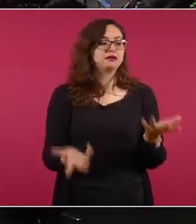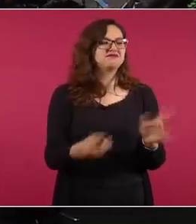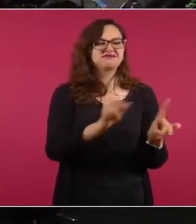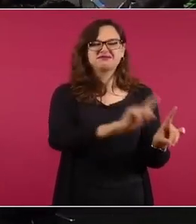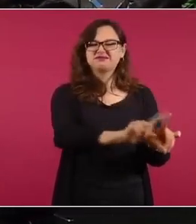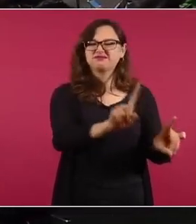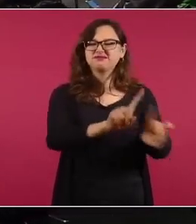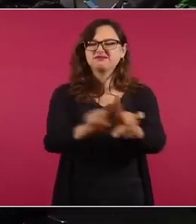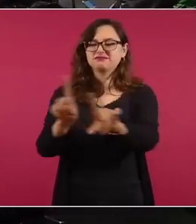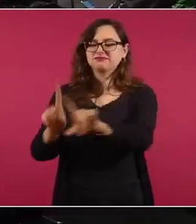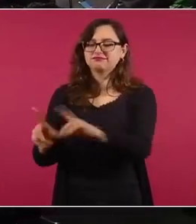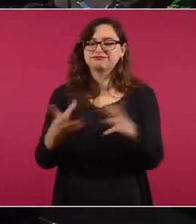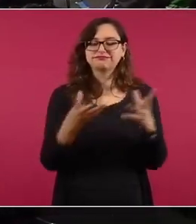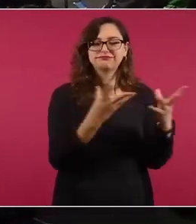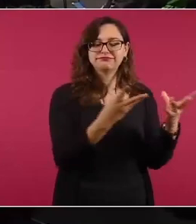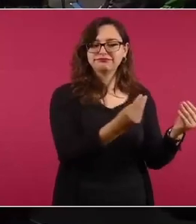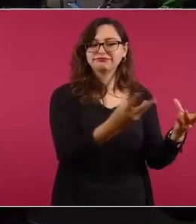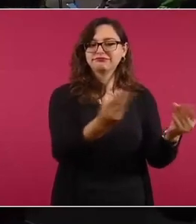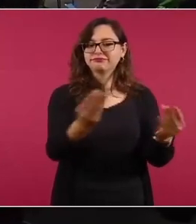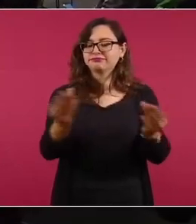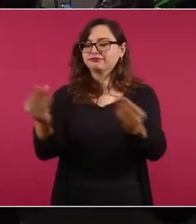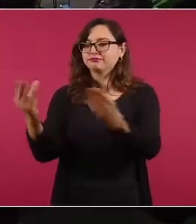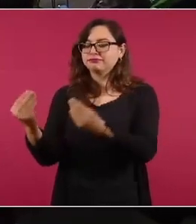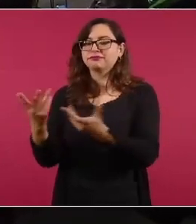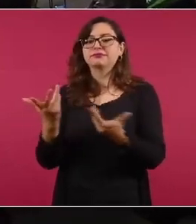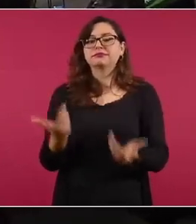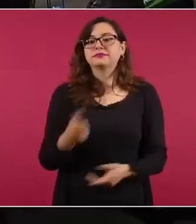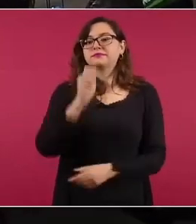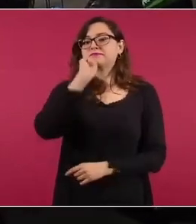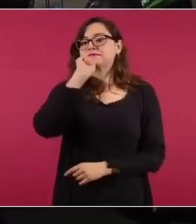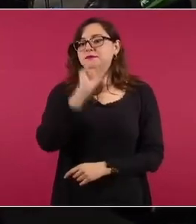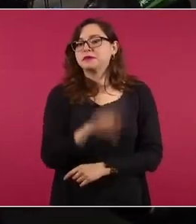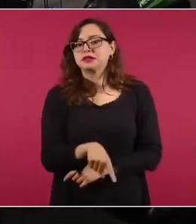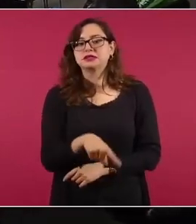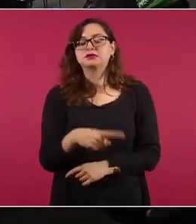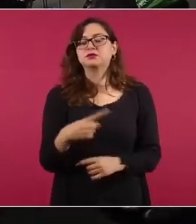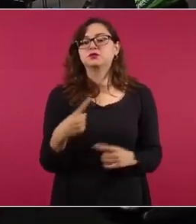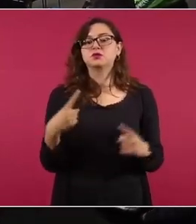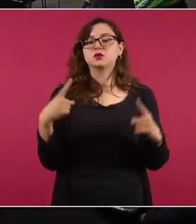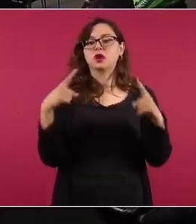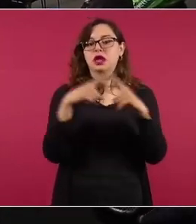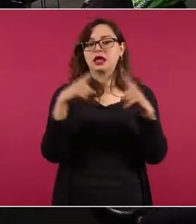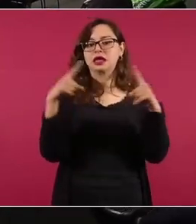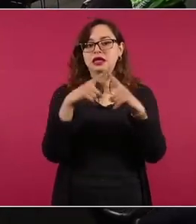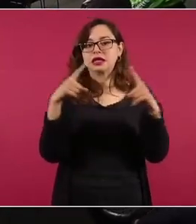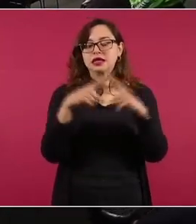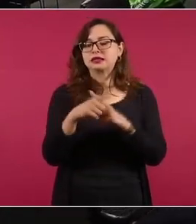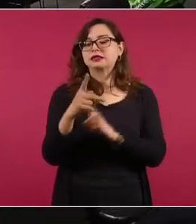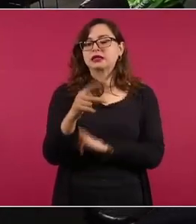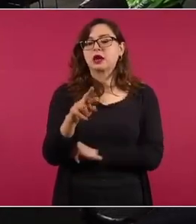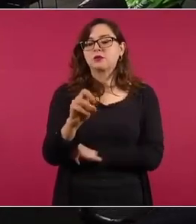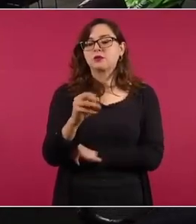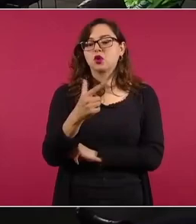miembros de la iglesia progresista